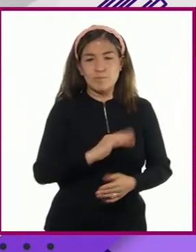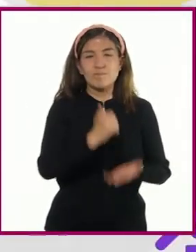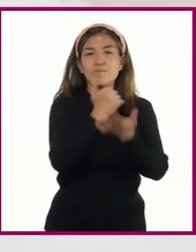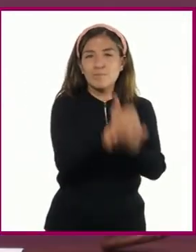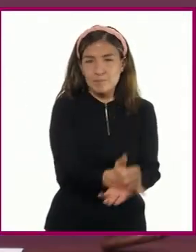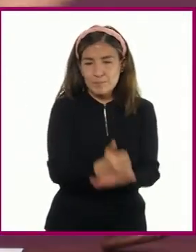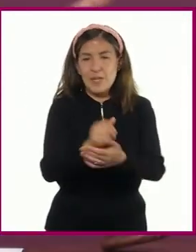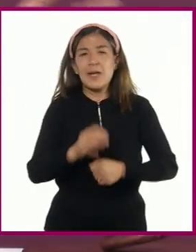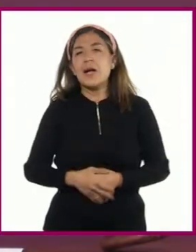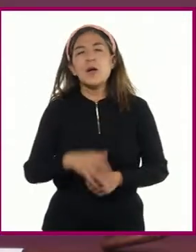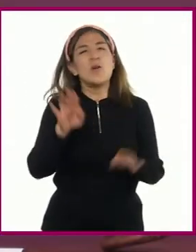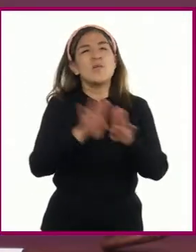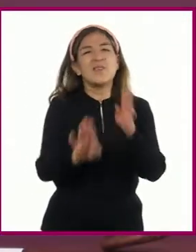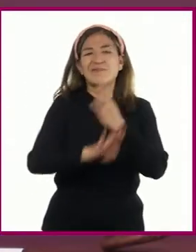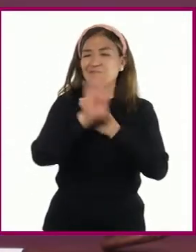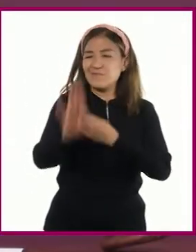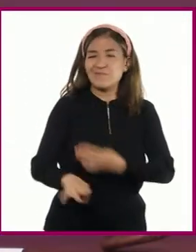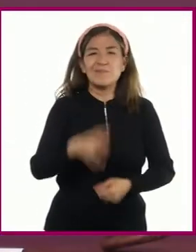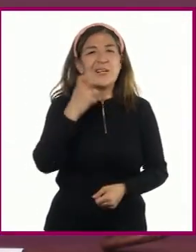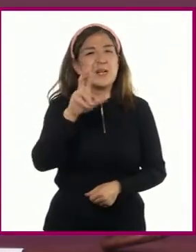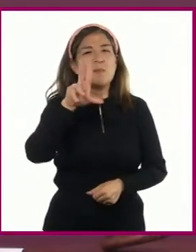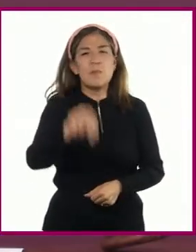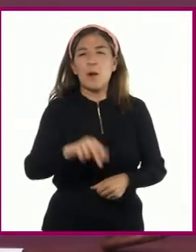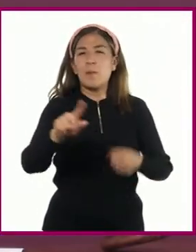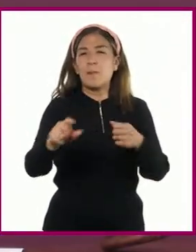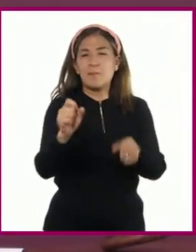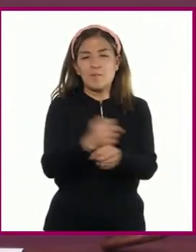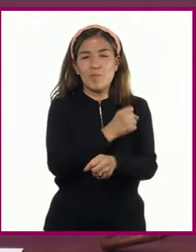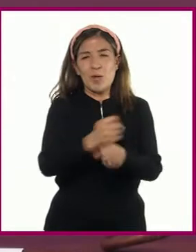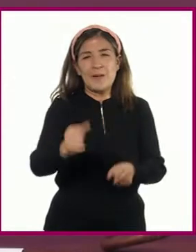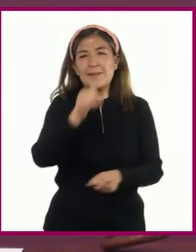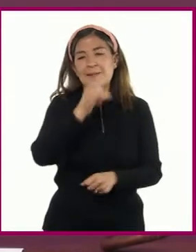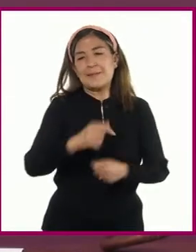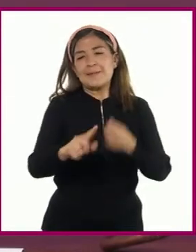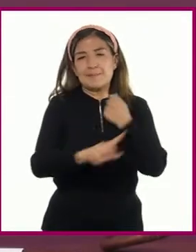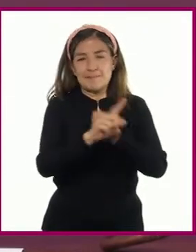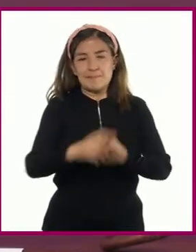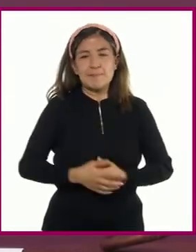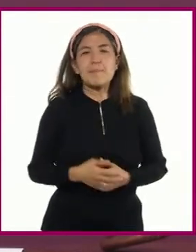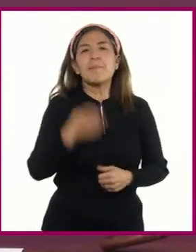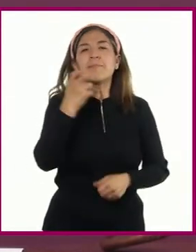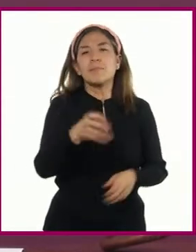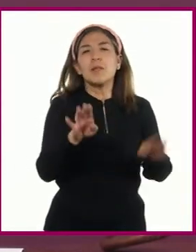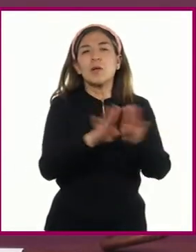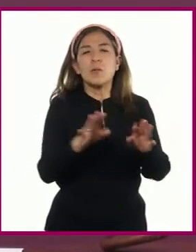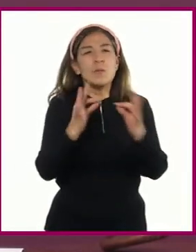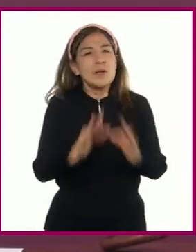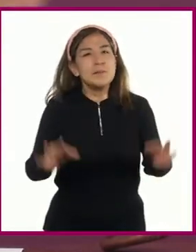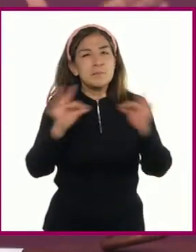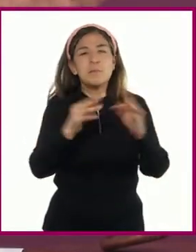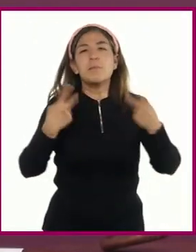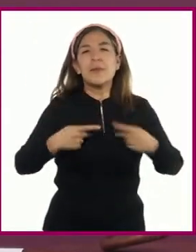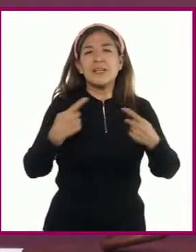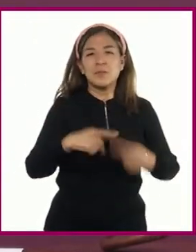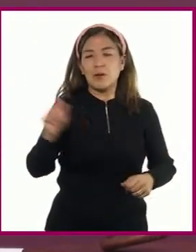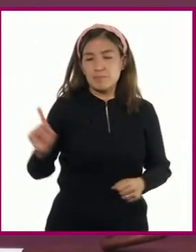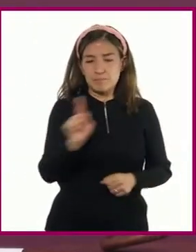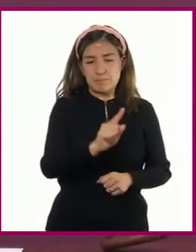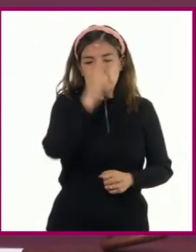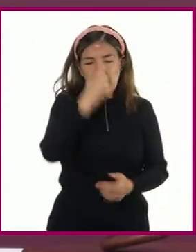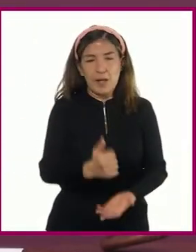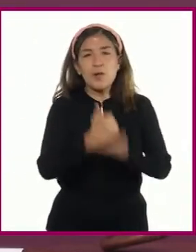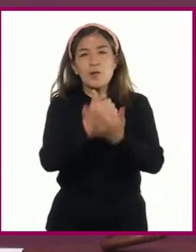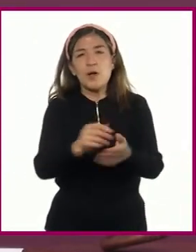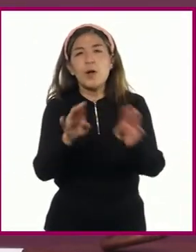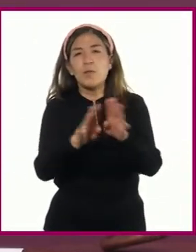En los tiempos actuales no podemos poner en tela de juicio la importancia de la mediación en distintos ámbitos de la vida